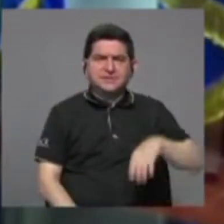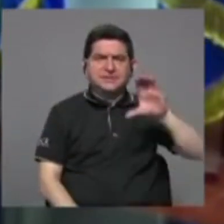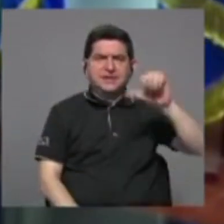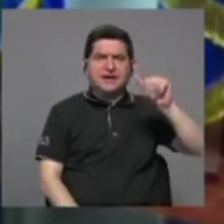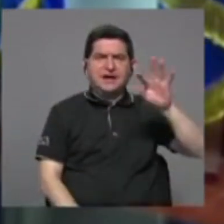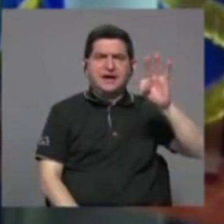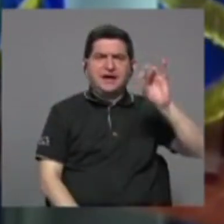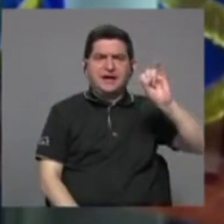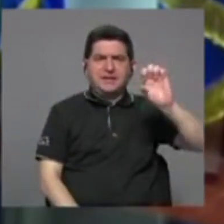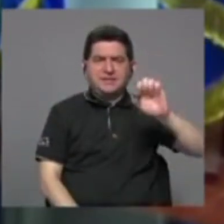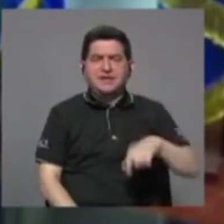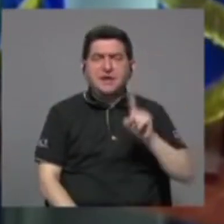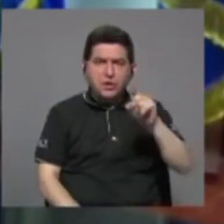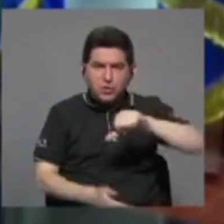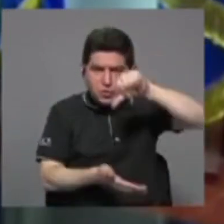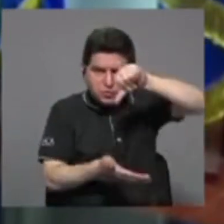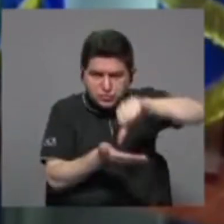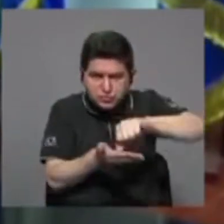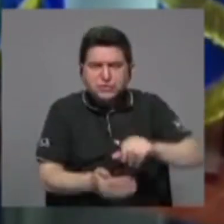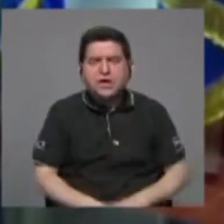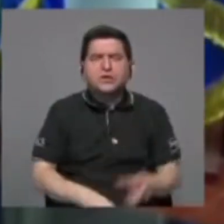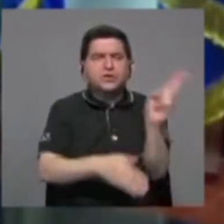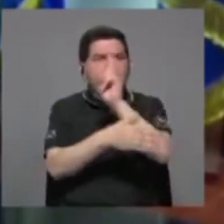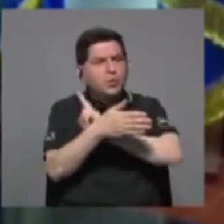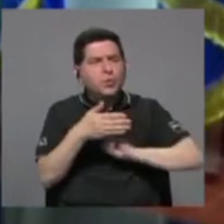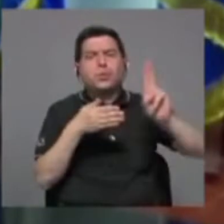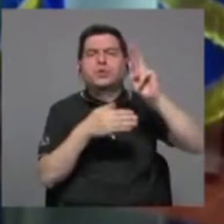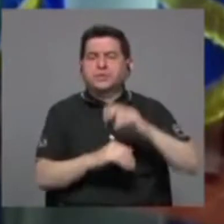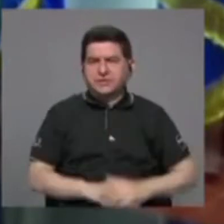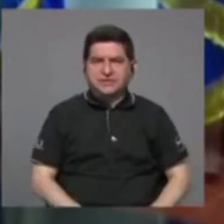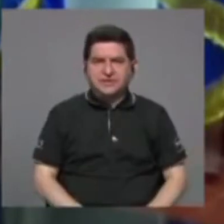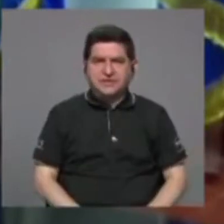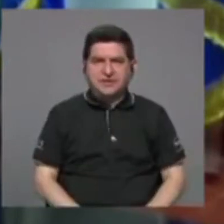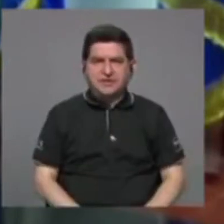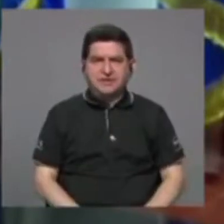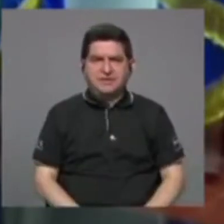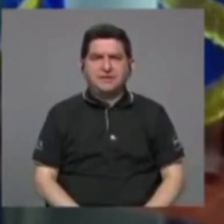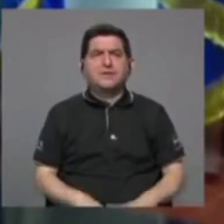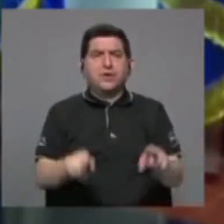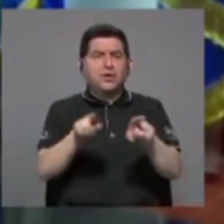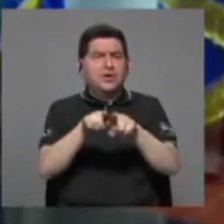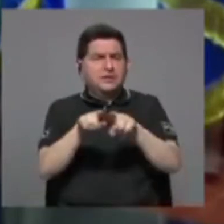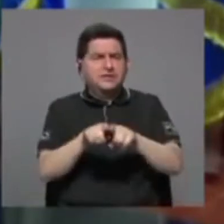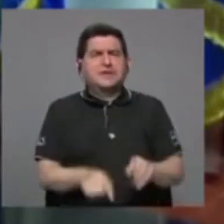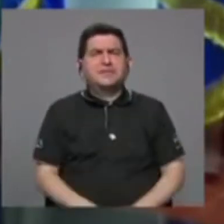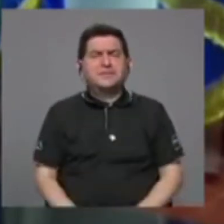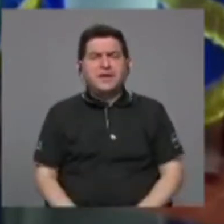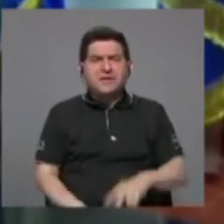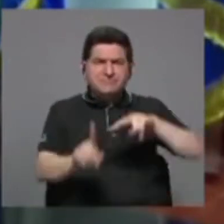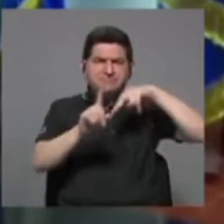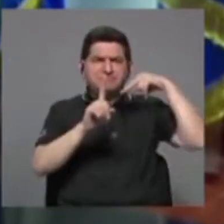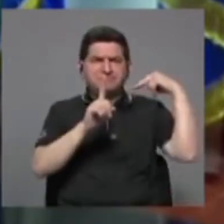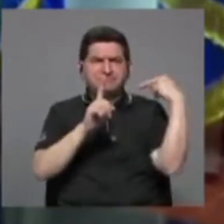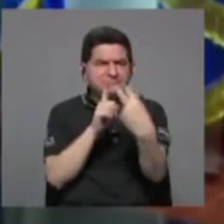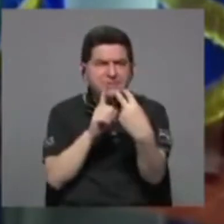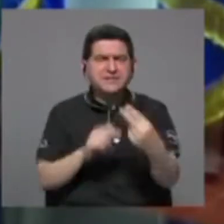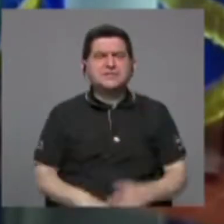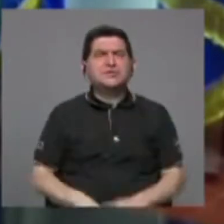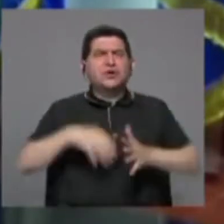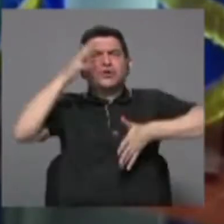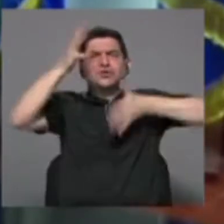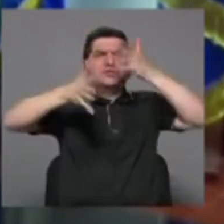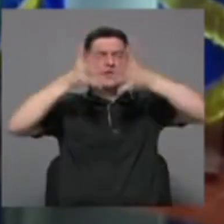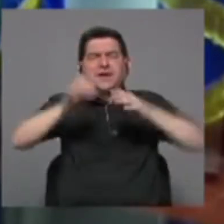enfoque con un centro universitario y único, en la cual tiene una visión de crear